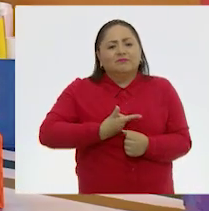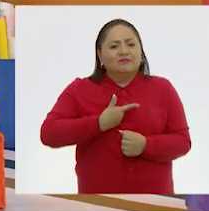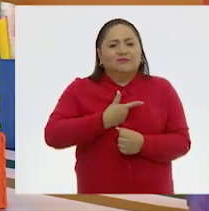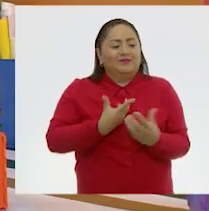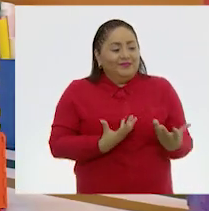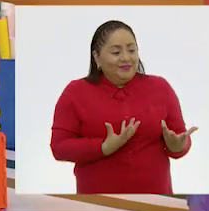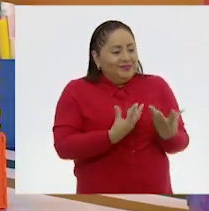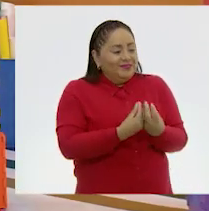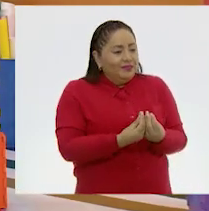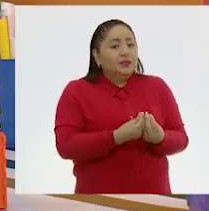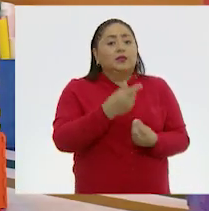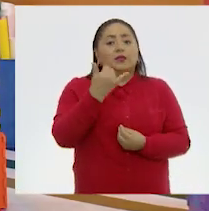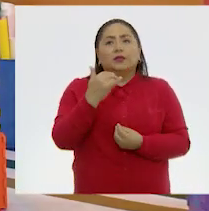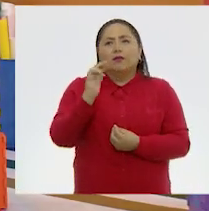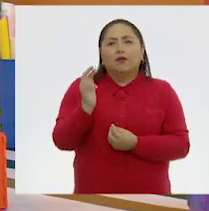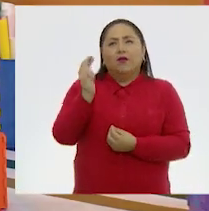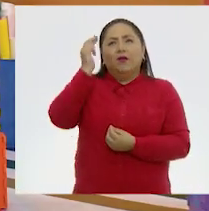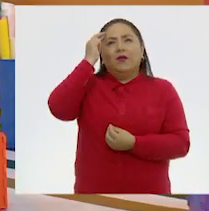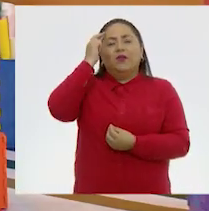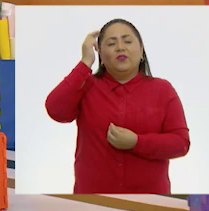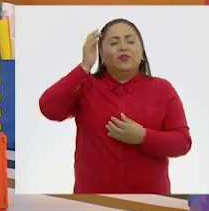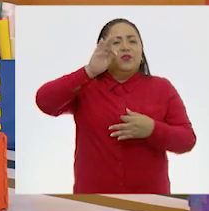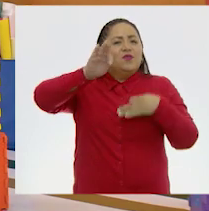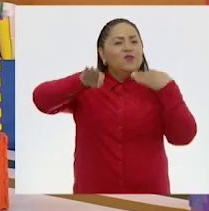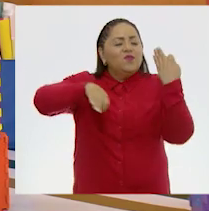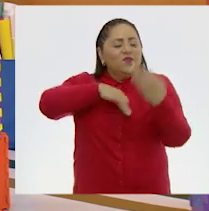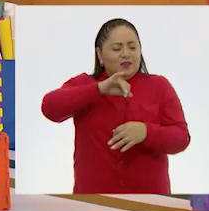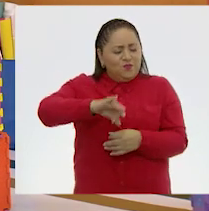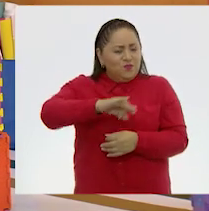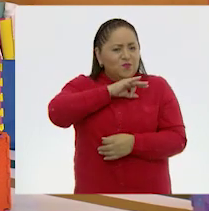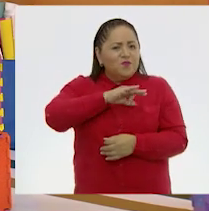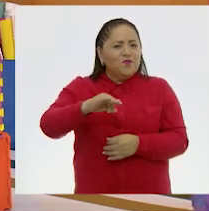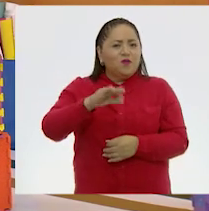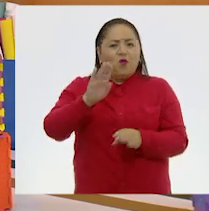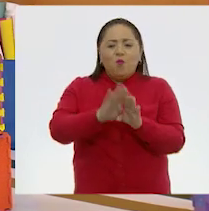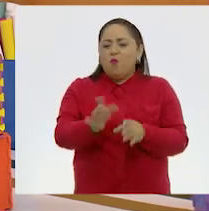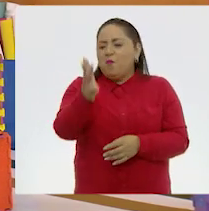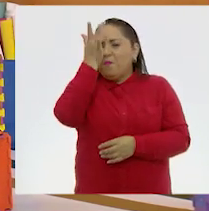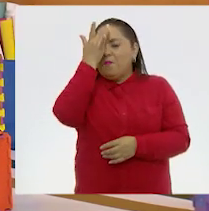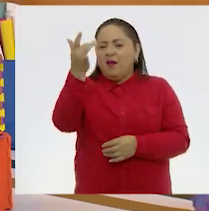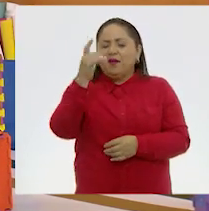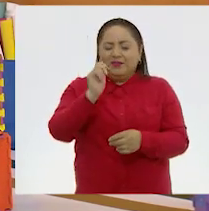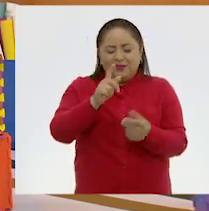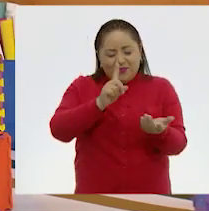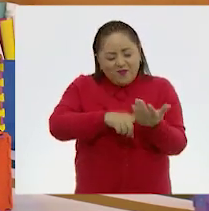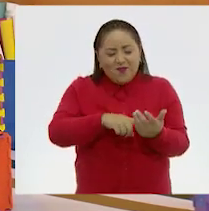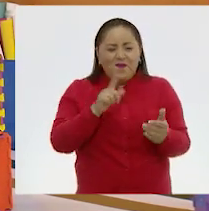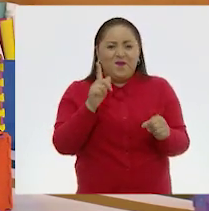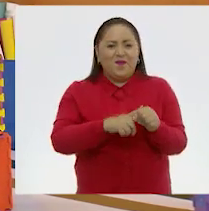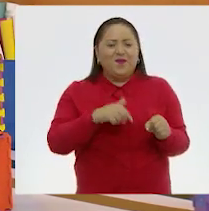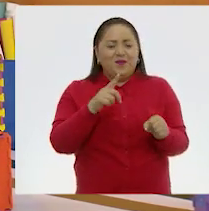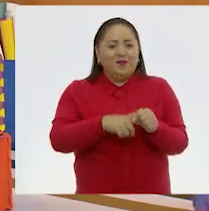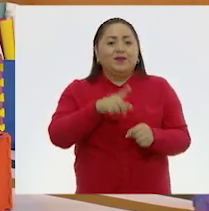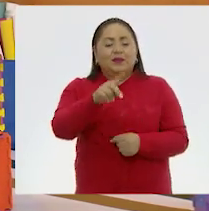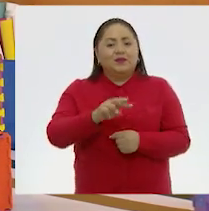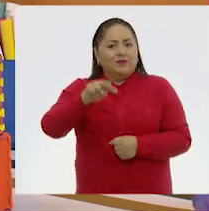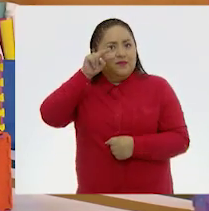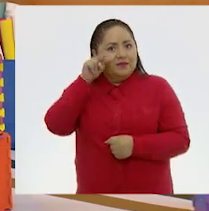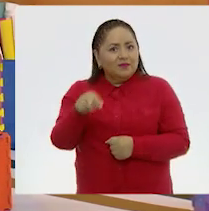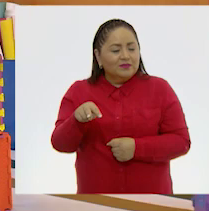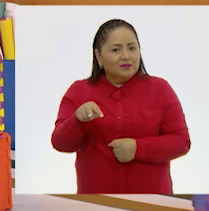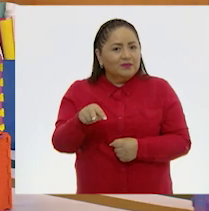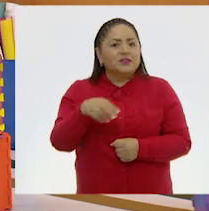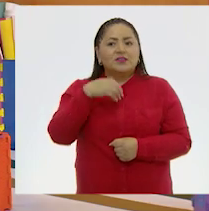contigo y recordar todas las posibilidades de magia que tienen los colores. Vimos que